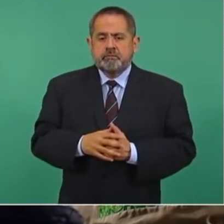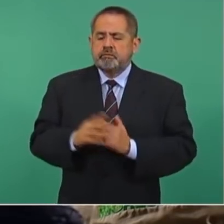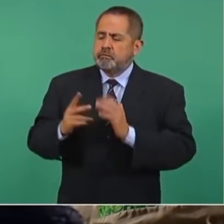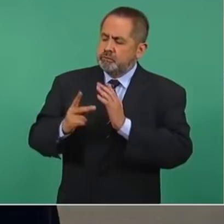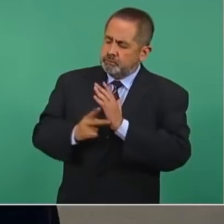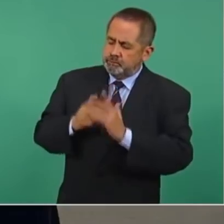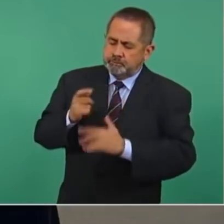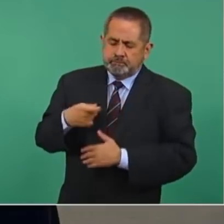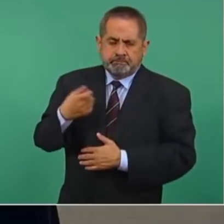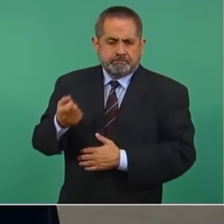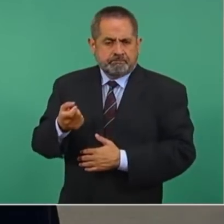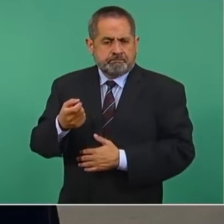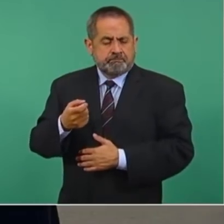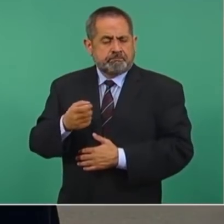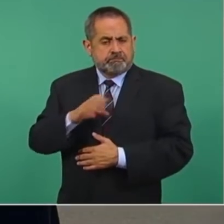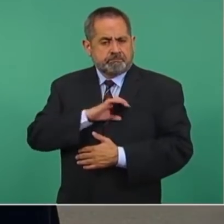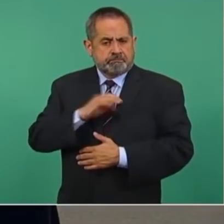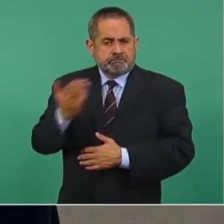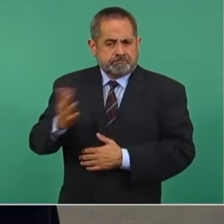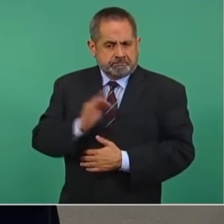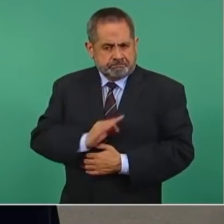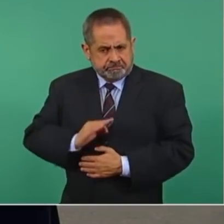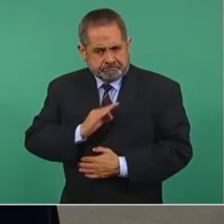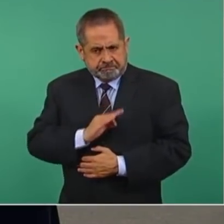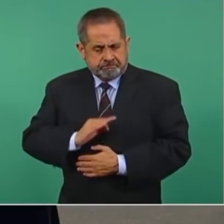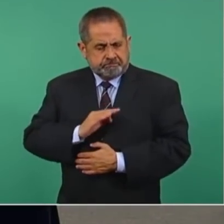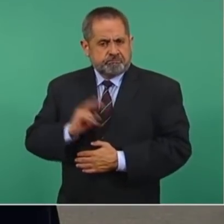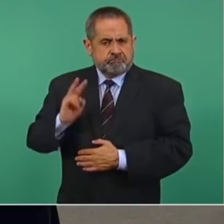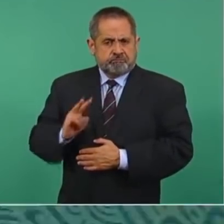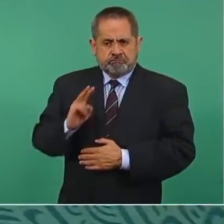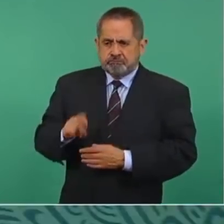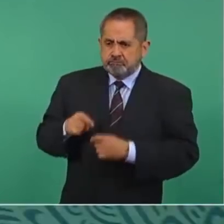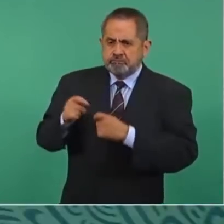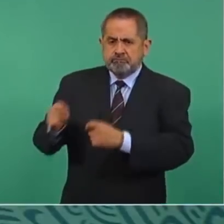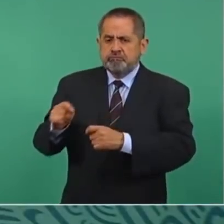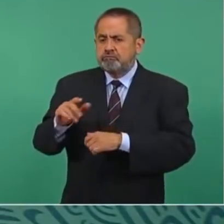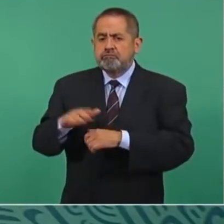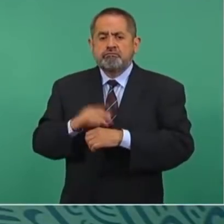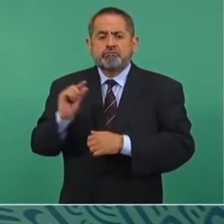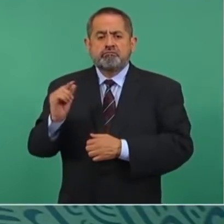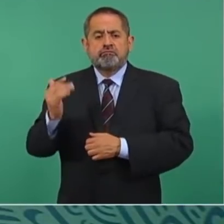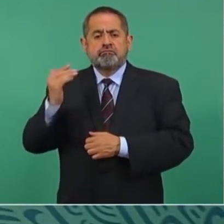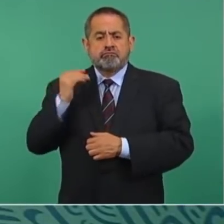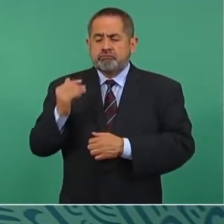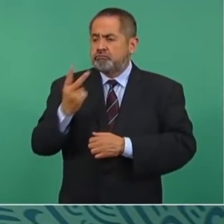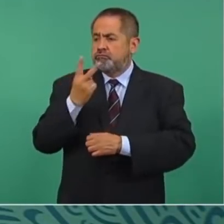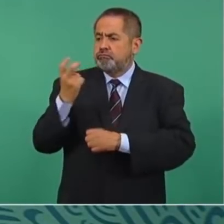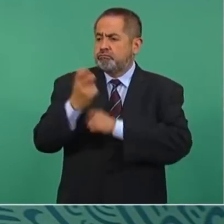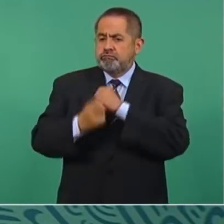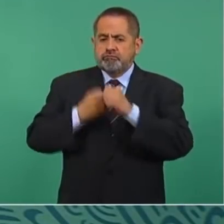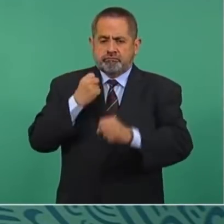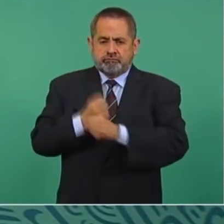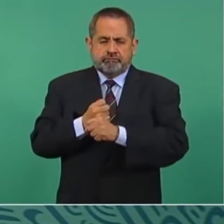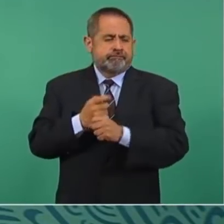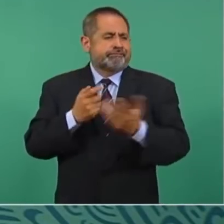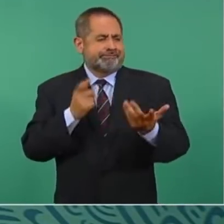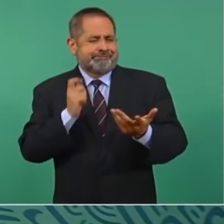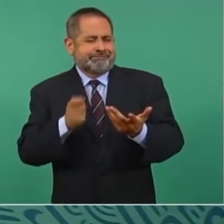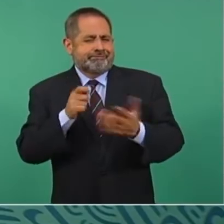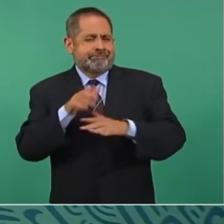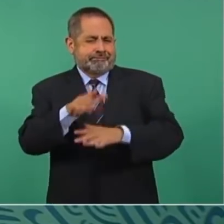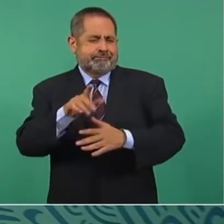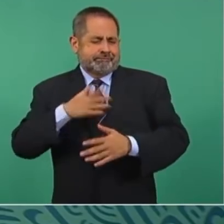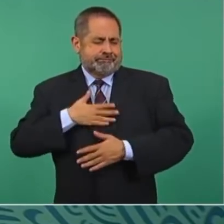nuevamente mis más sinceras felicitaciones por la reciente celebración del bicentenario, se refiere al bicentenario de nuestra